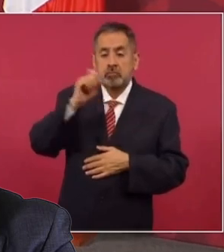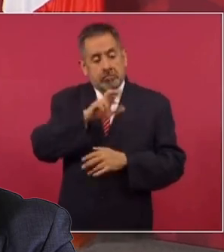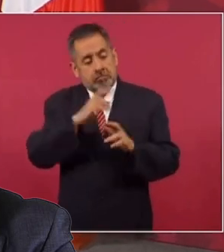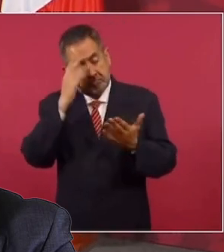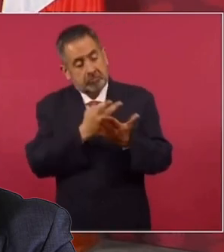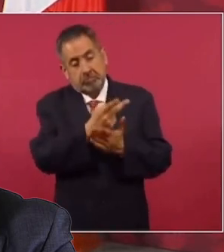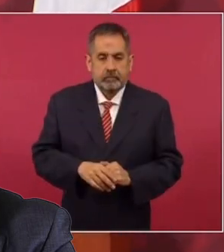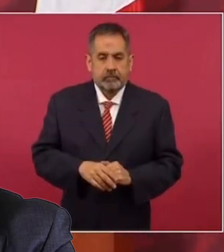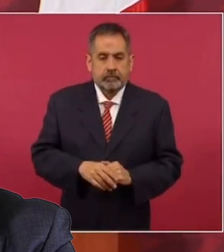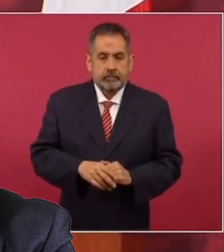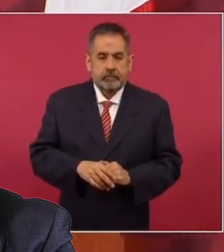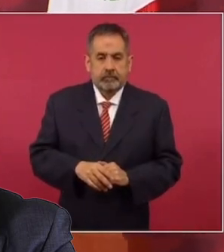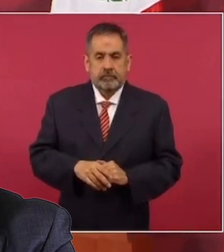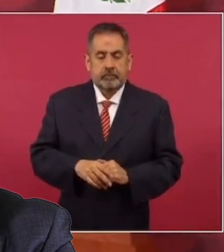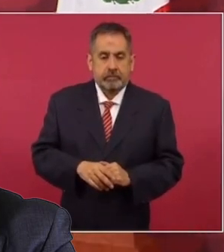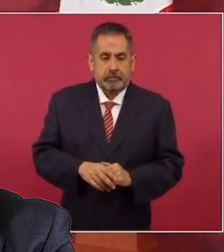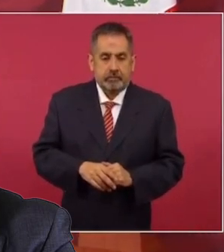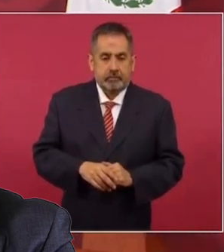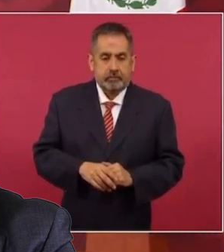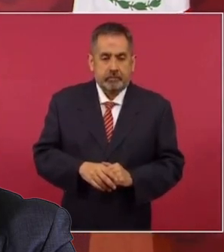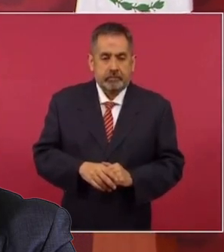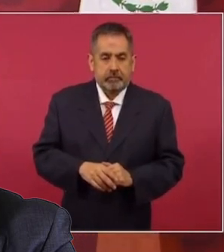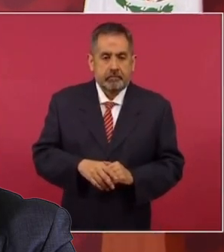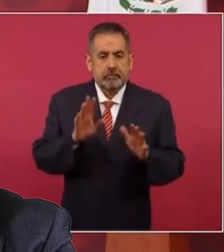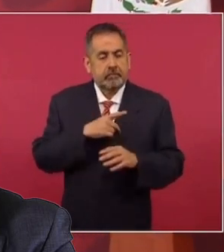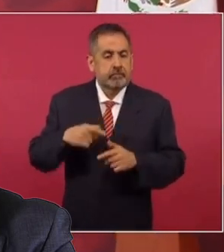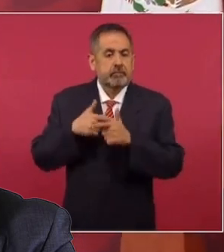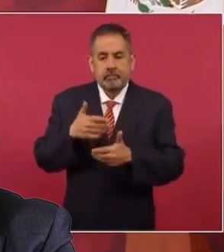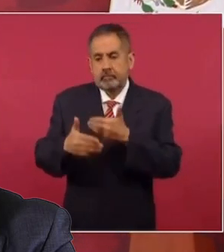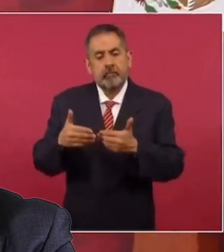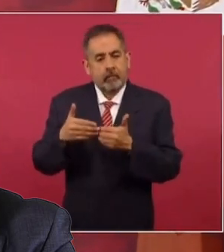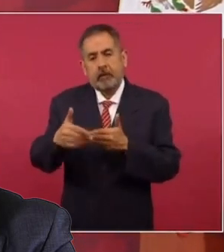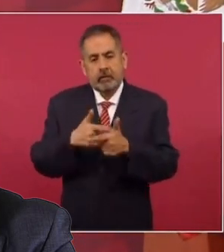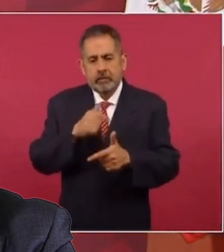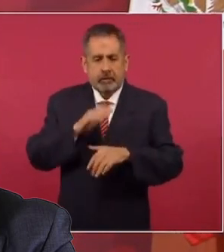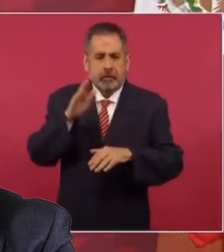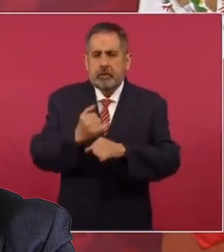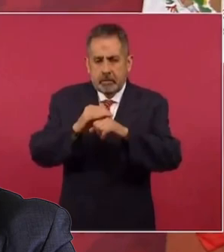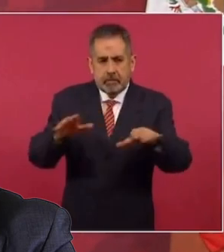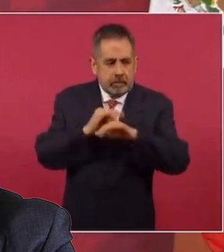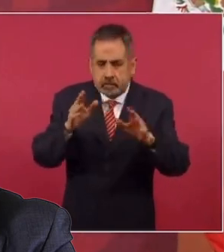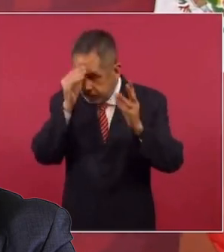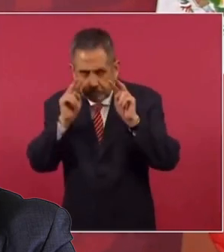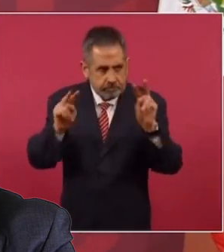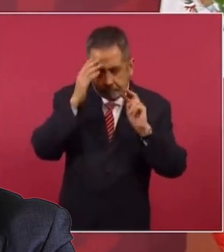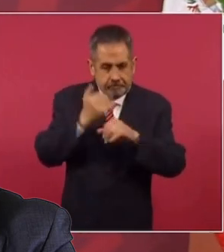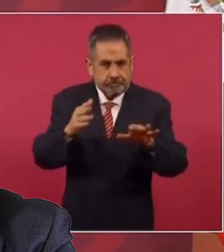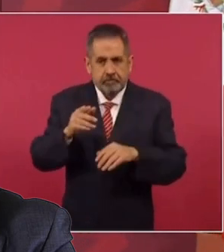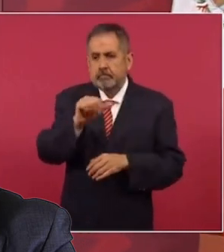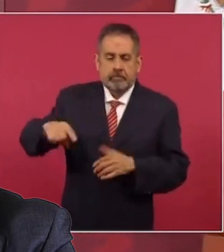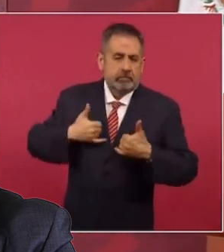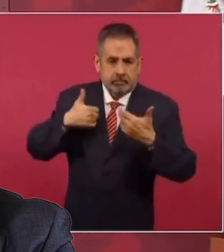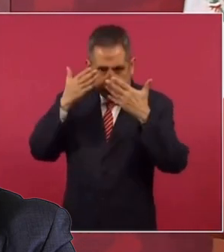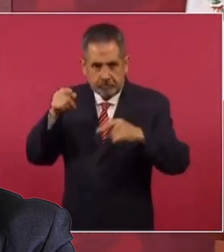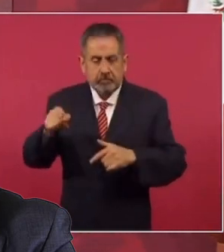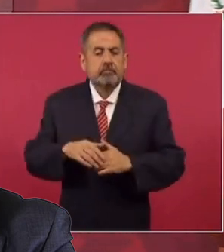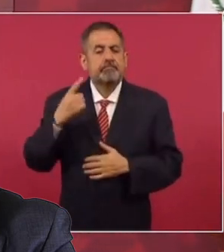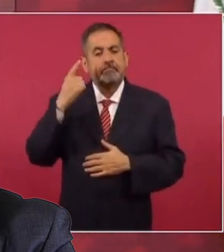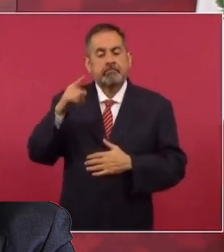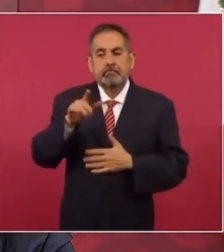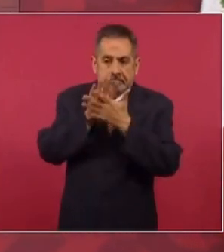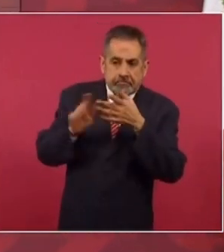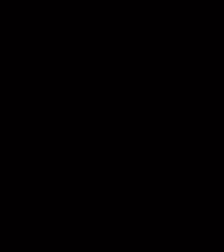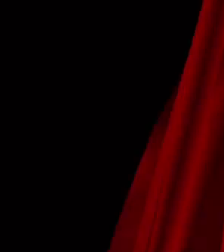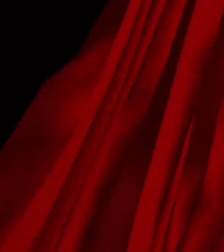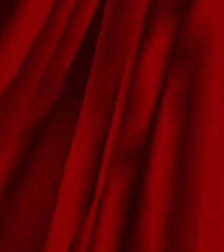un premio. Pero tenemos que seguir adelante y nada más informarnos, sobre todo por los jóvenes, para que